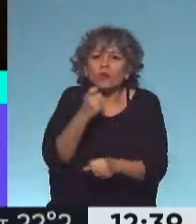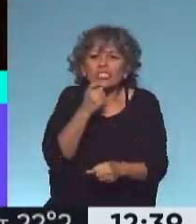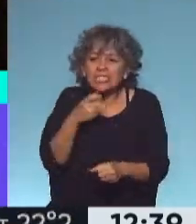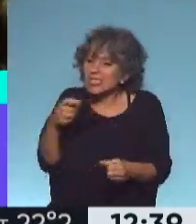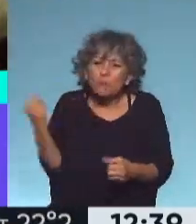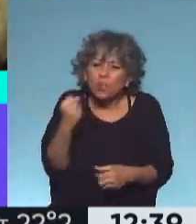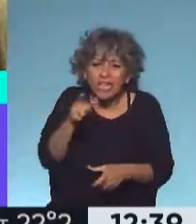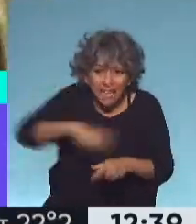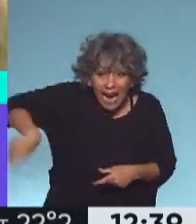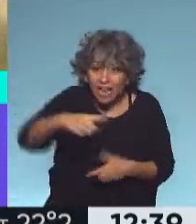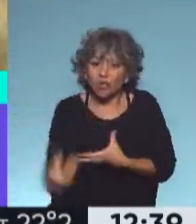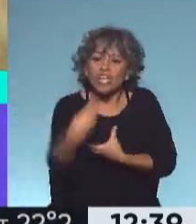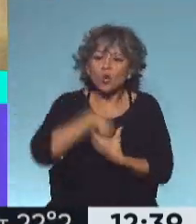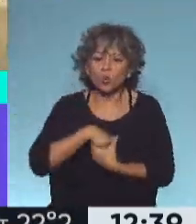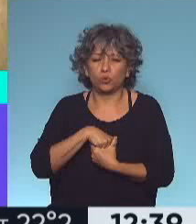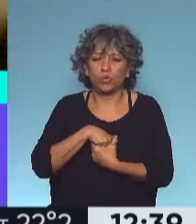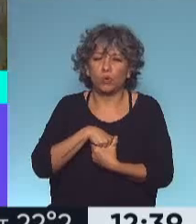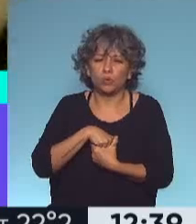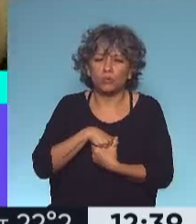La inclusión es lo que yo comentaba.